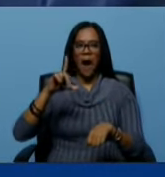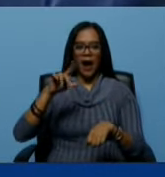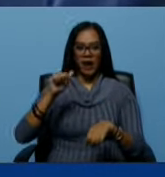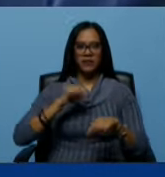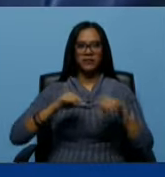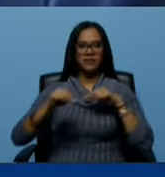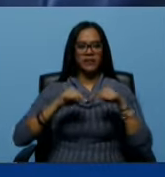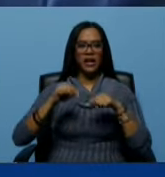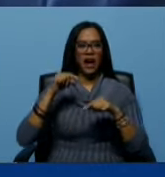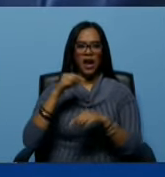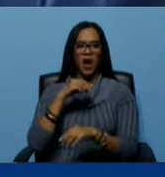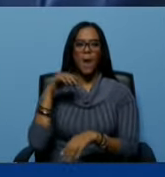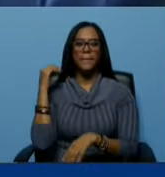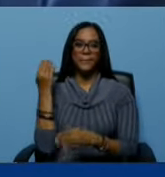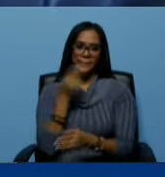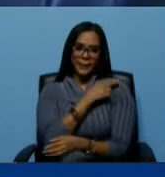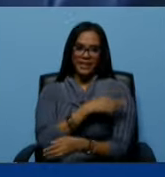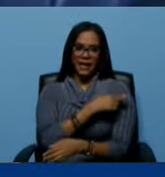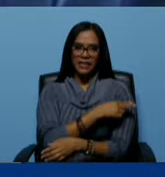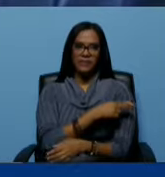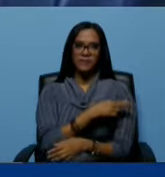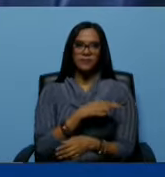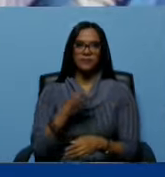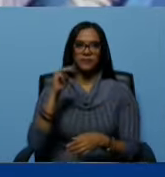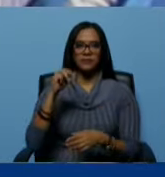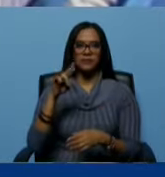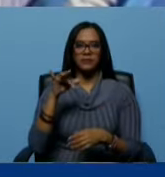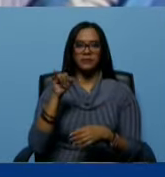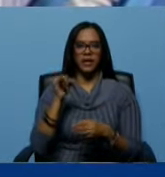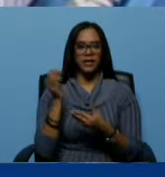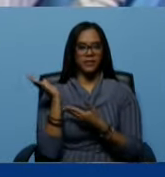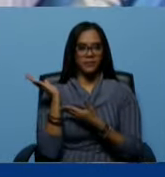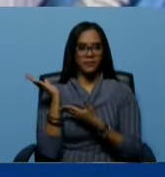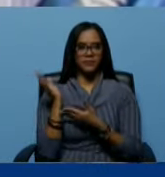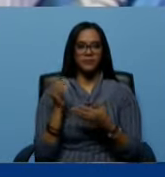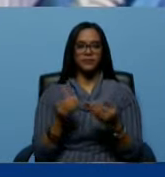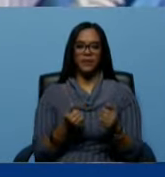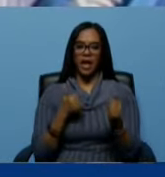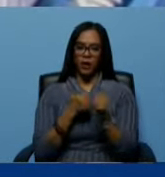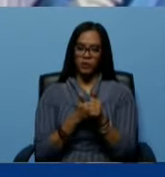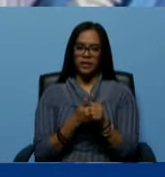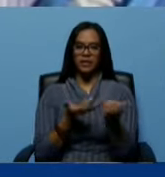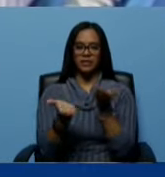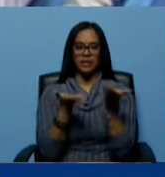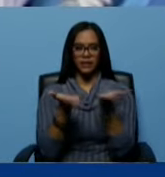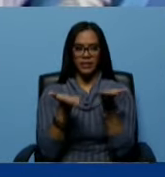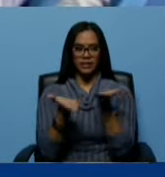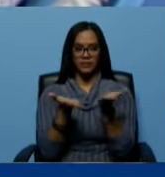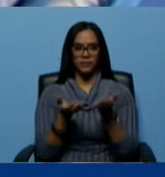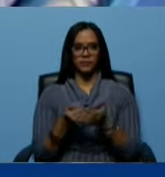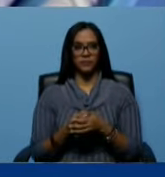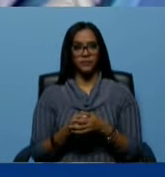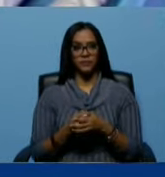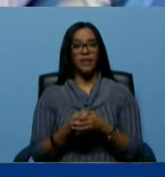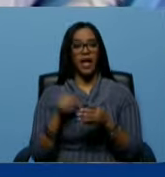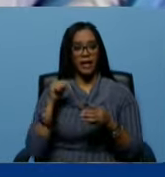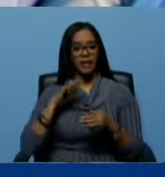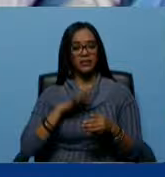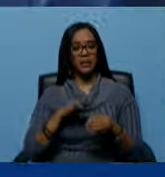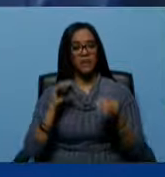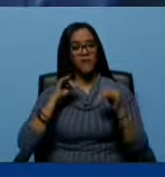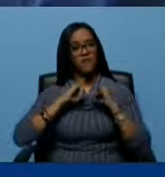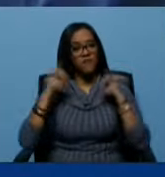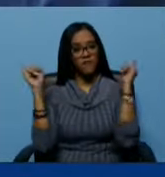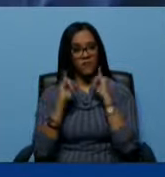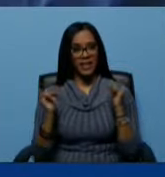del hospital, y la doctora Mari Carmen Hidalgo, adjunta del servicio de ginecología y obstetricia. Bueno, aquí estamos felices,